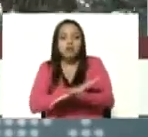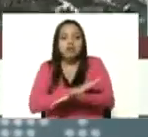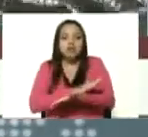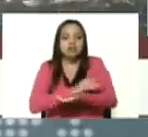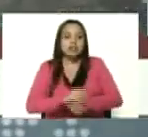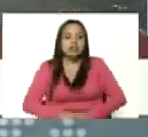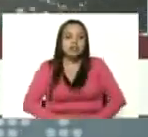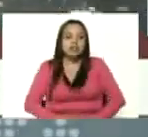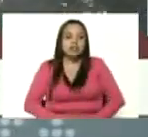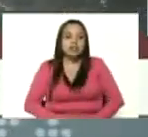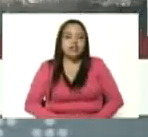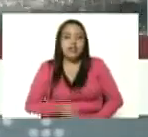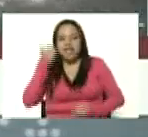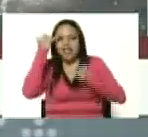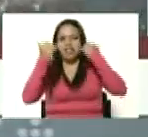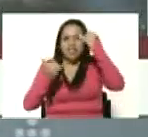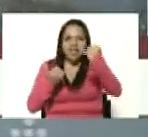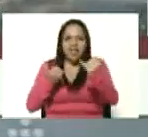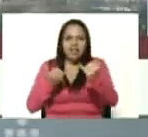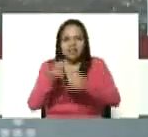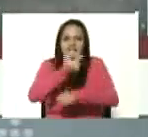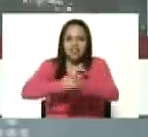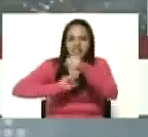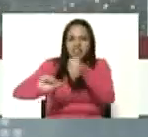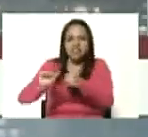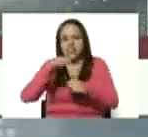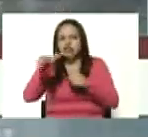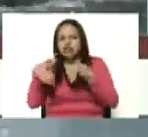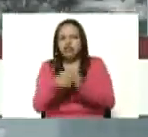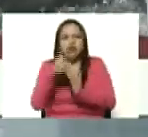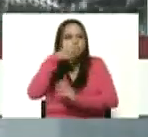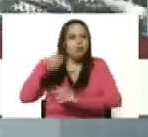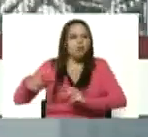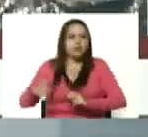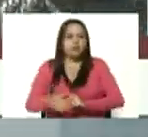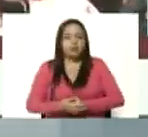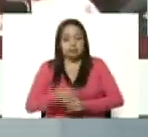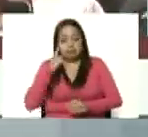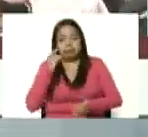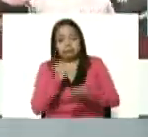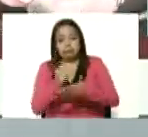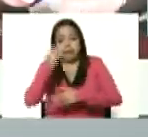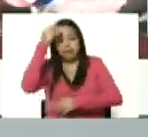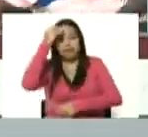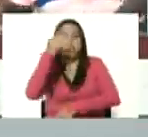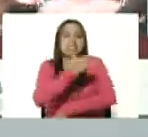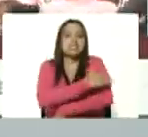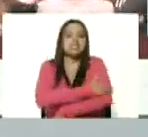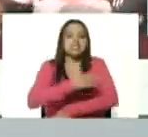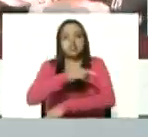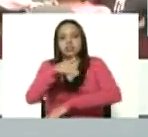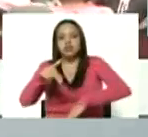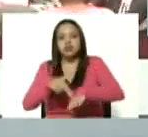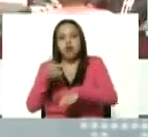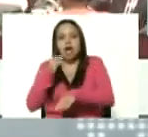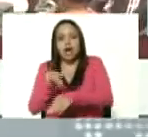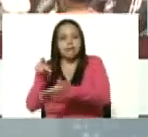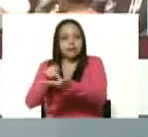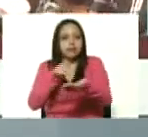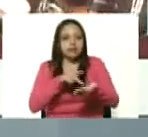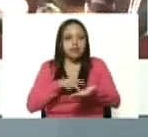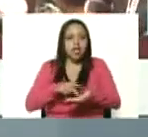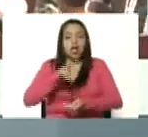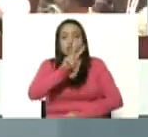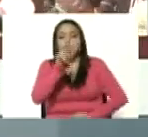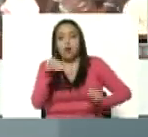guerra de todo el pueblo la doctrina de guerra de todo el pueblo fíjense que la milicia nacional está presente en dos mil